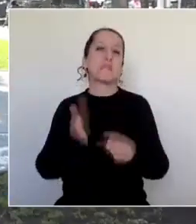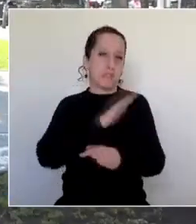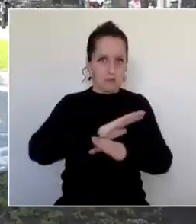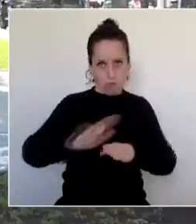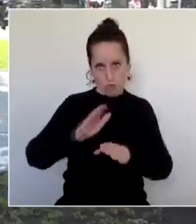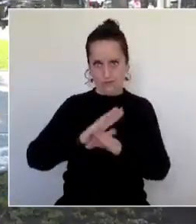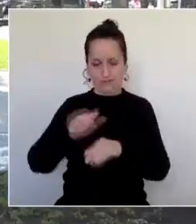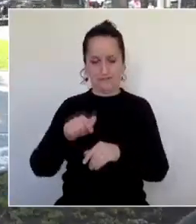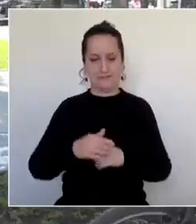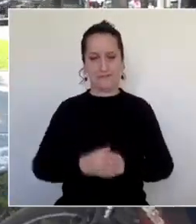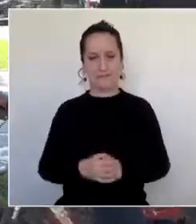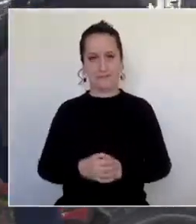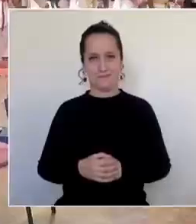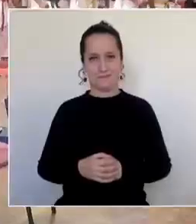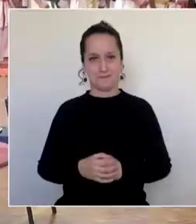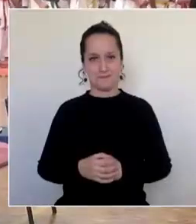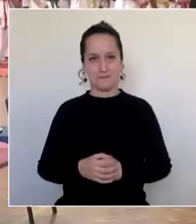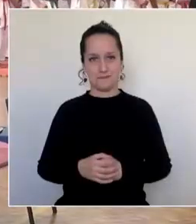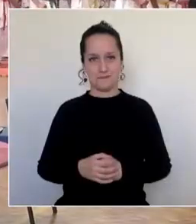de contacto.